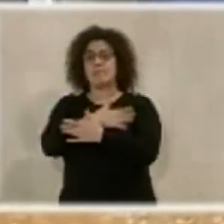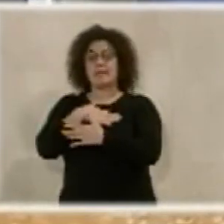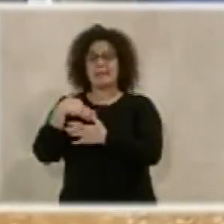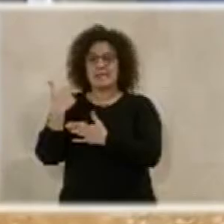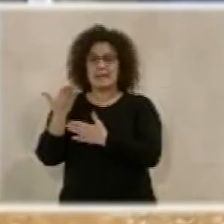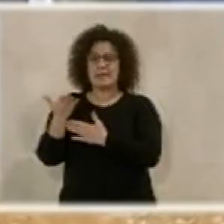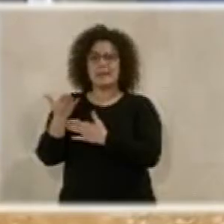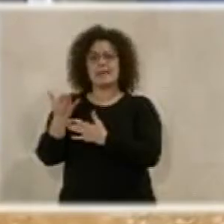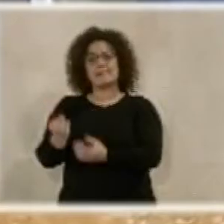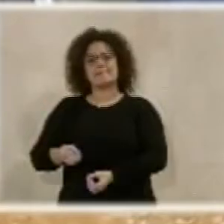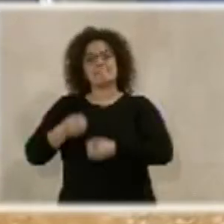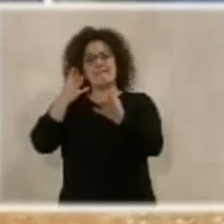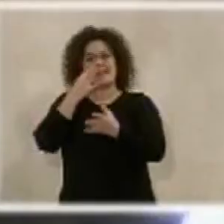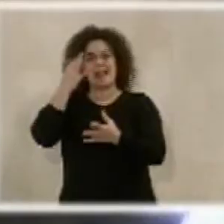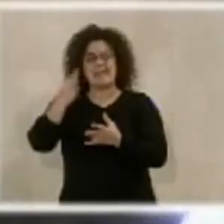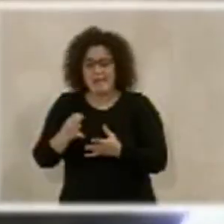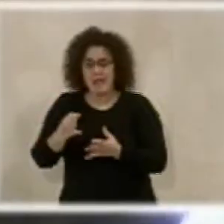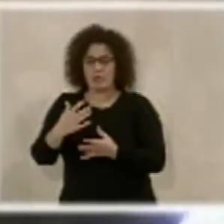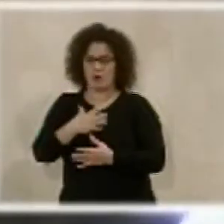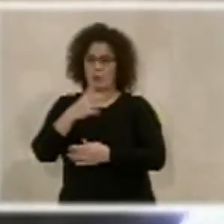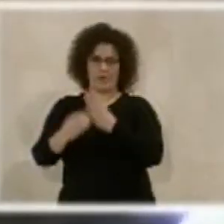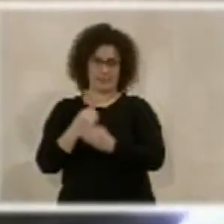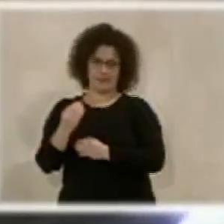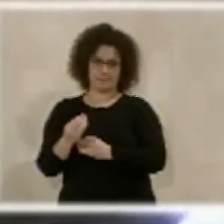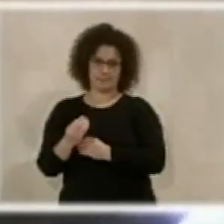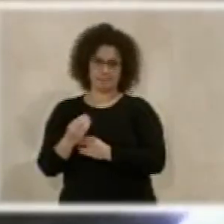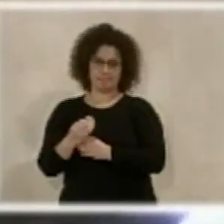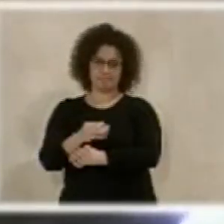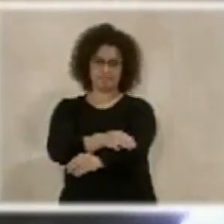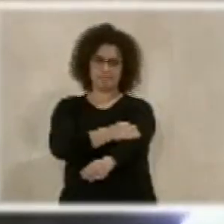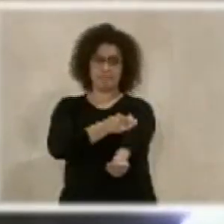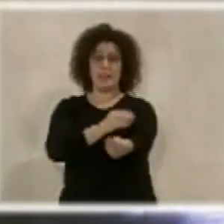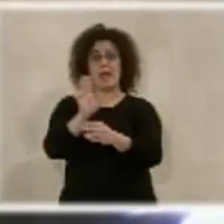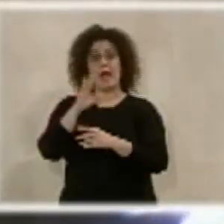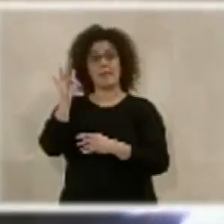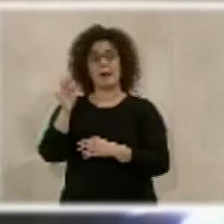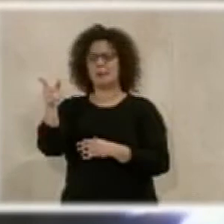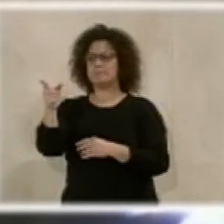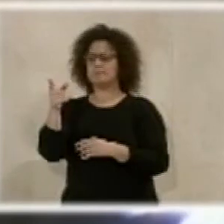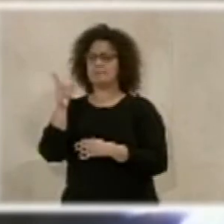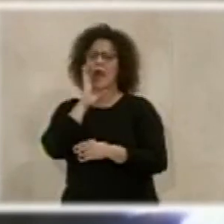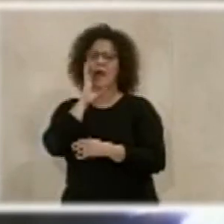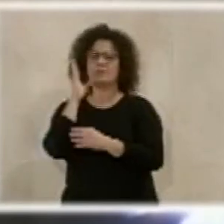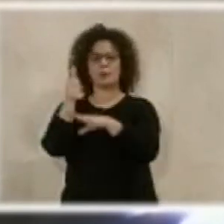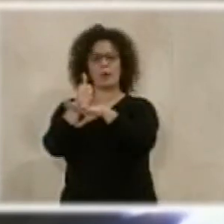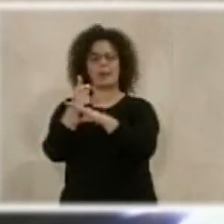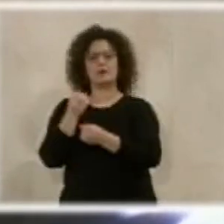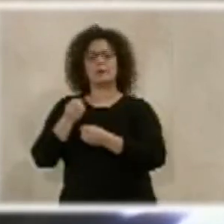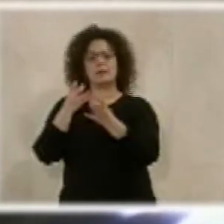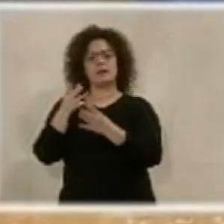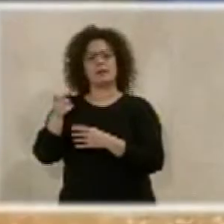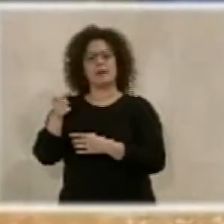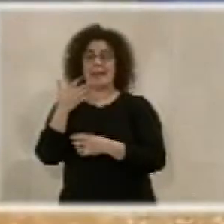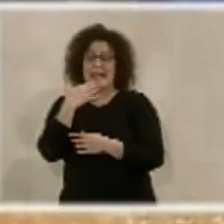decir lo que la realidad luego no se puede hacer. Y, además, ustedes dicen y utilizan como ejemplo